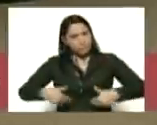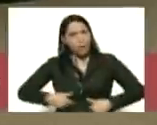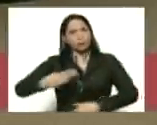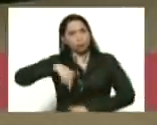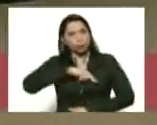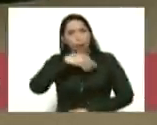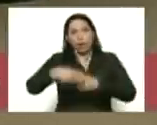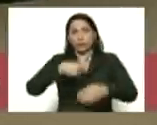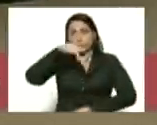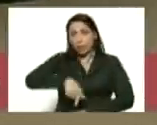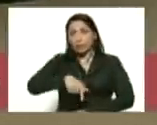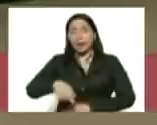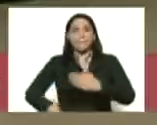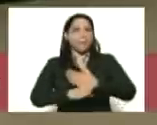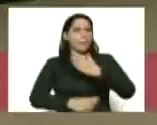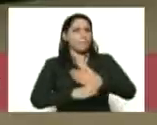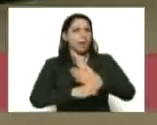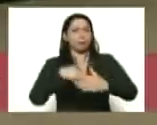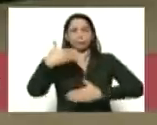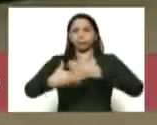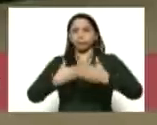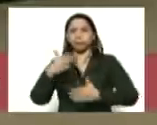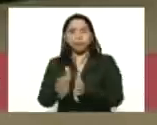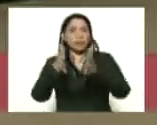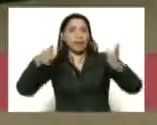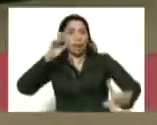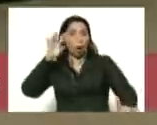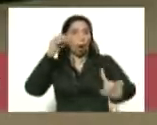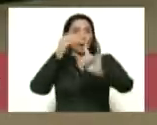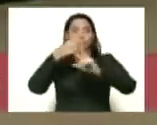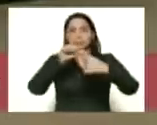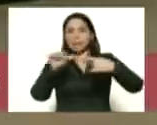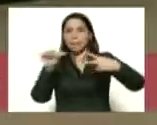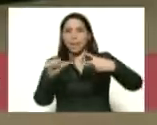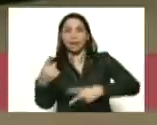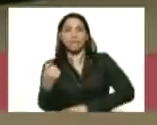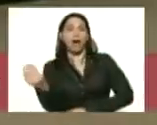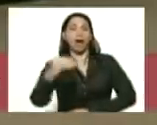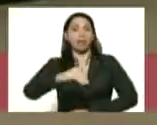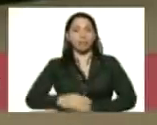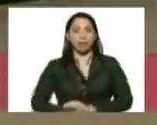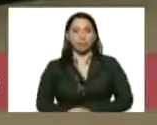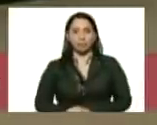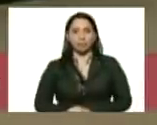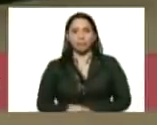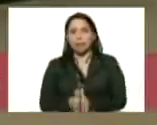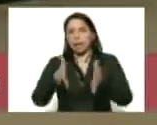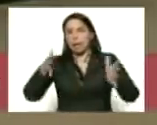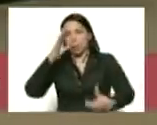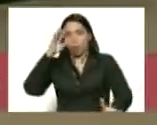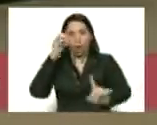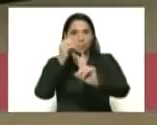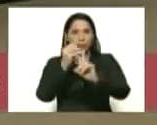Y seguir avanzando hacia grandes objetivos de estas semanas que están por venir. Grandes objetivos.